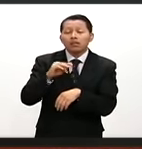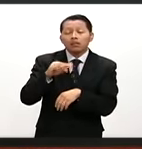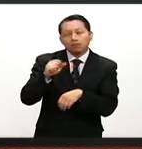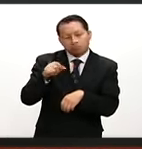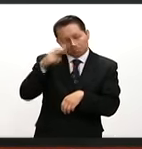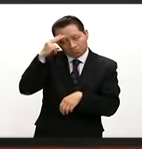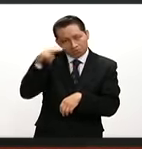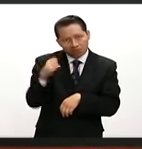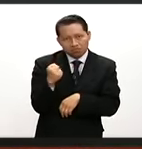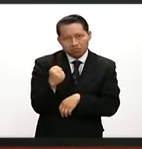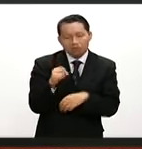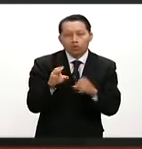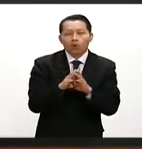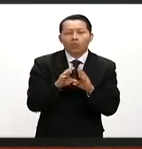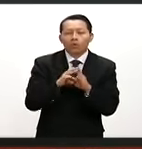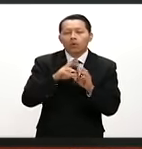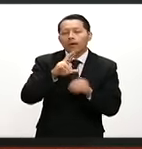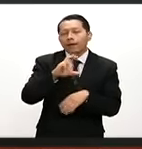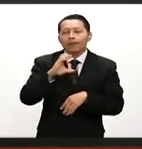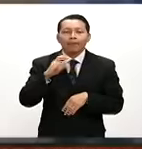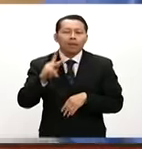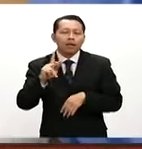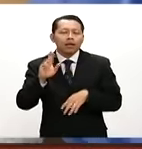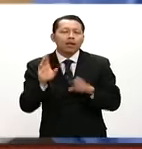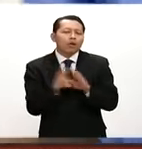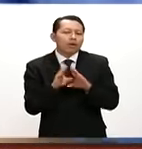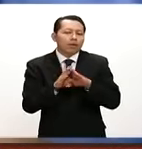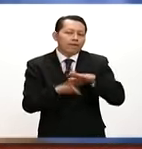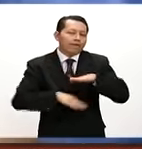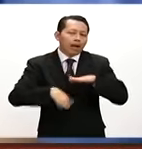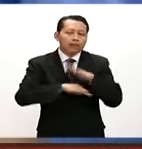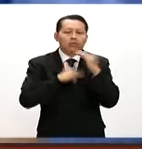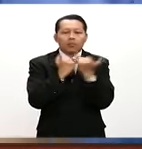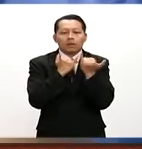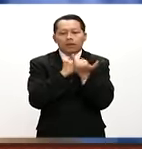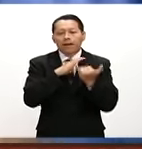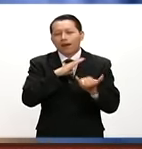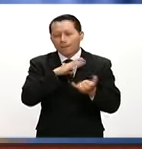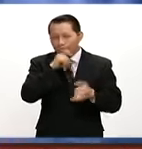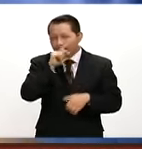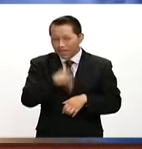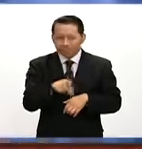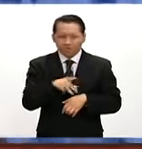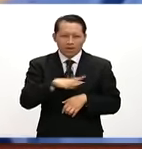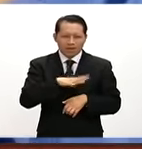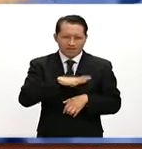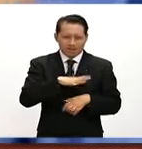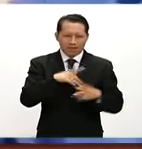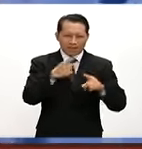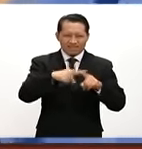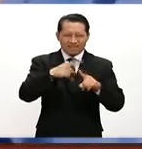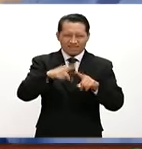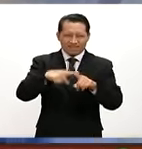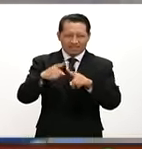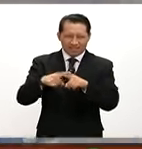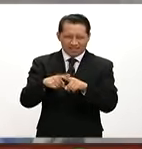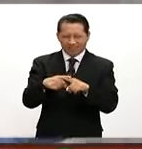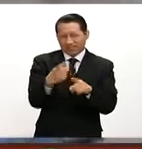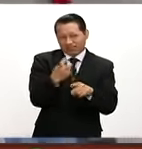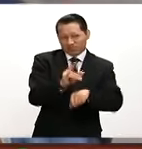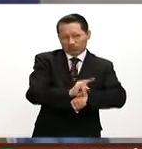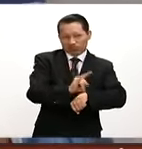con la enseñanza de RCP, el RCP básico con estos muñecos donde los utilizamos para practicar